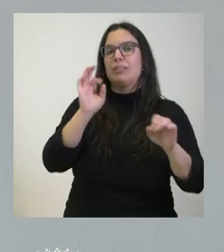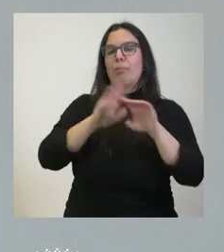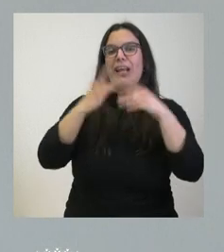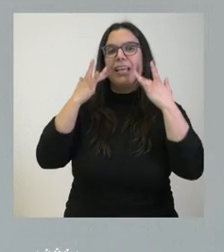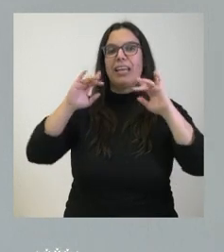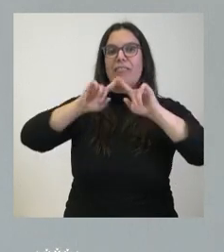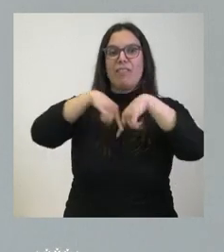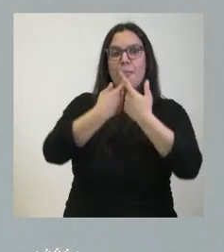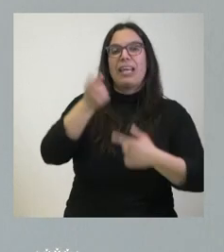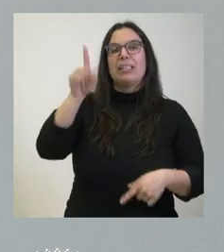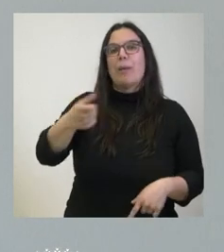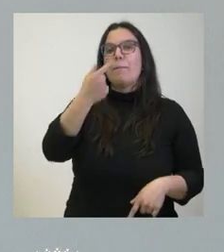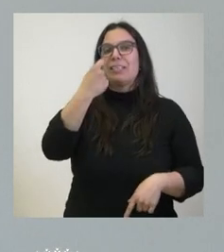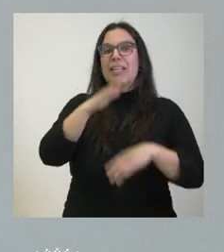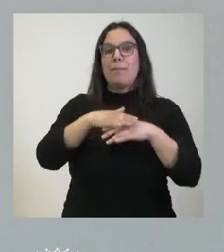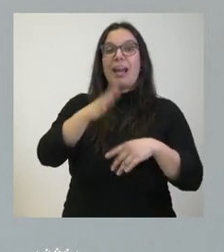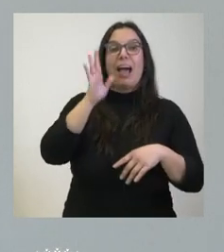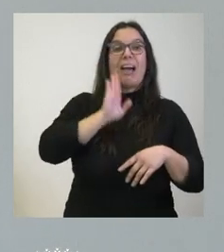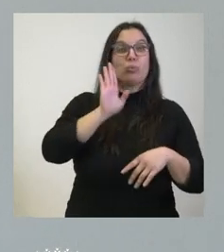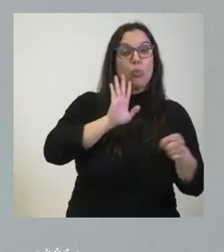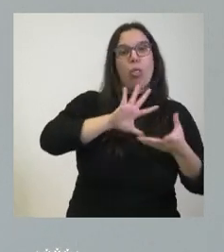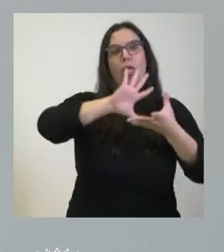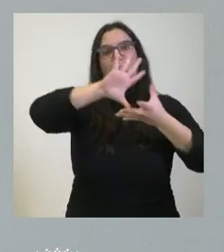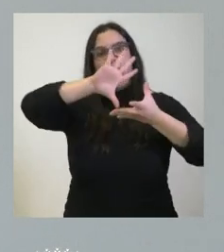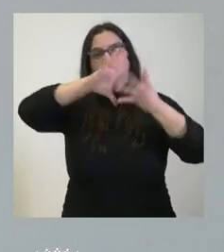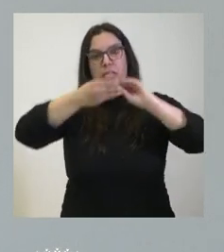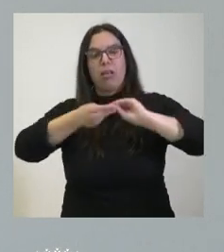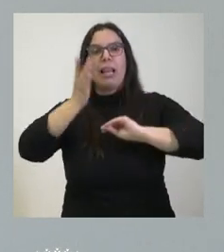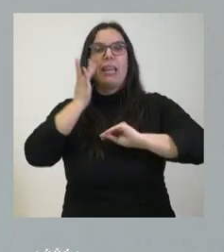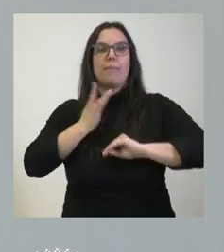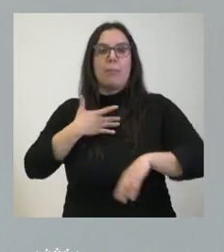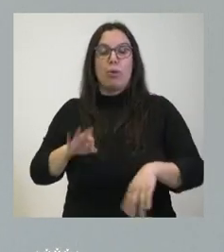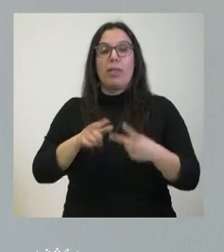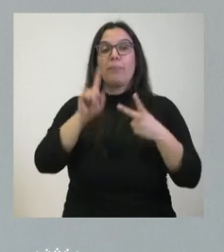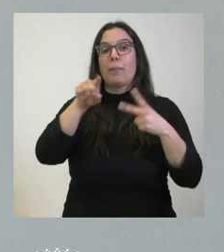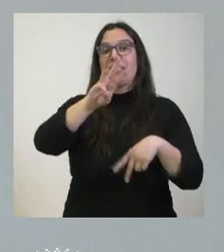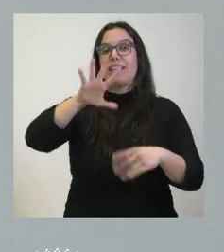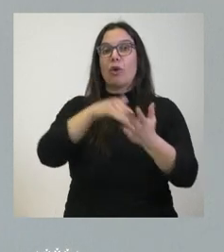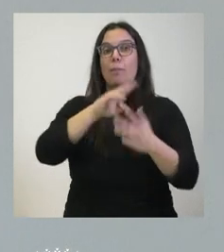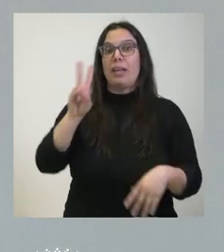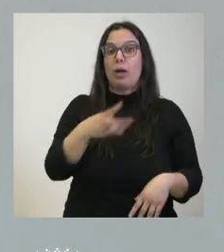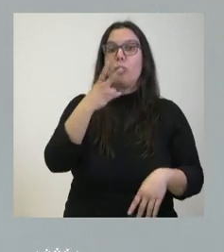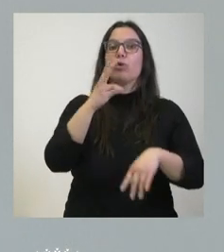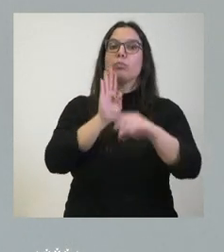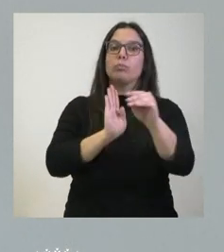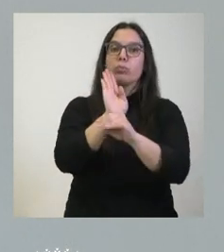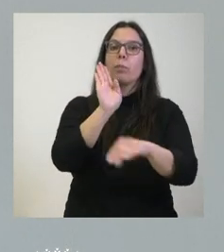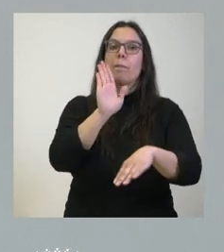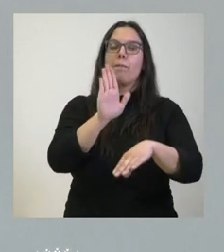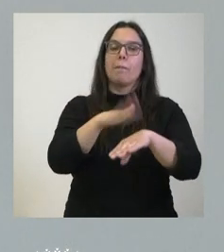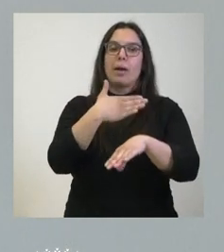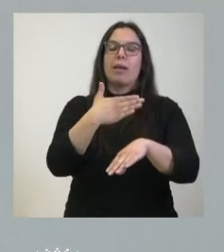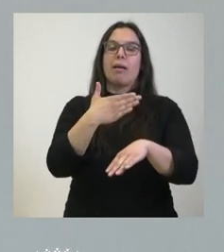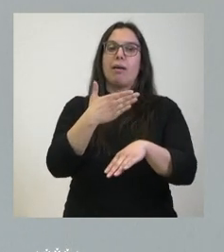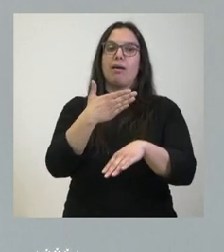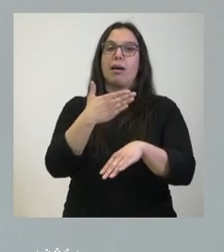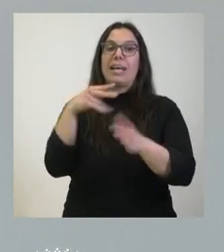y pastillas potabilizadoras y también otros 35.000 euros también dirigido en este caso a